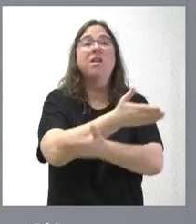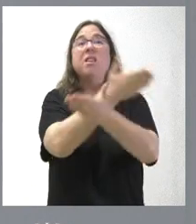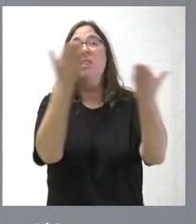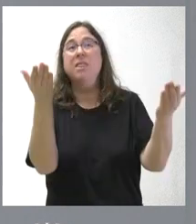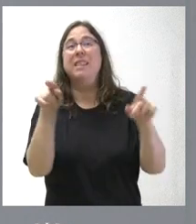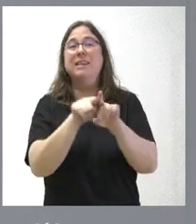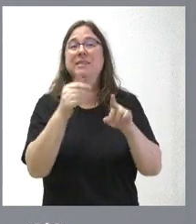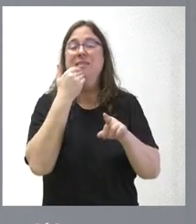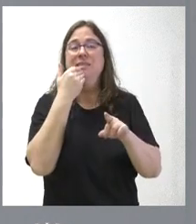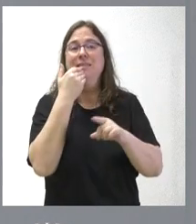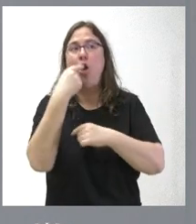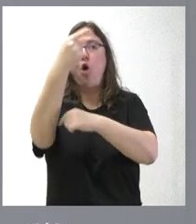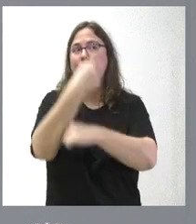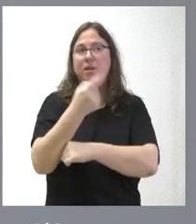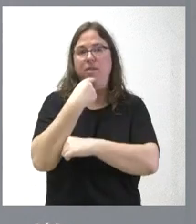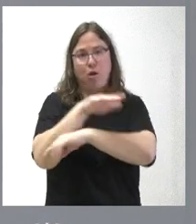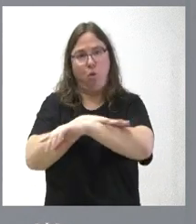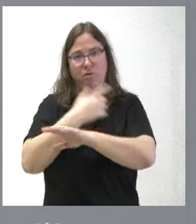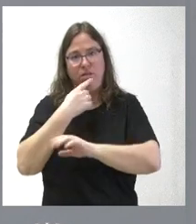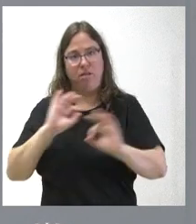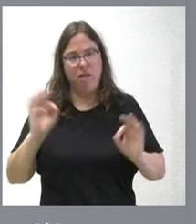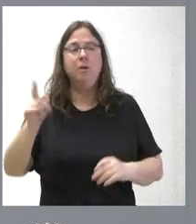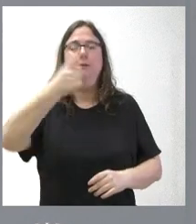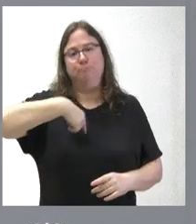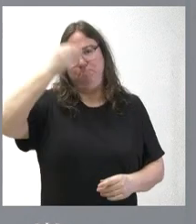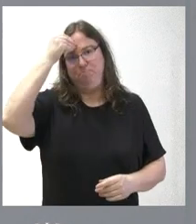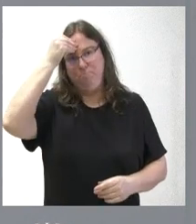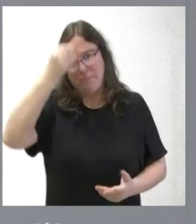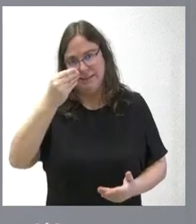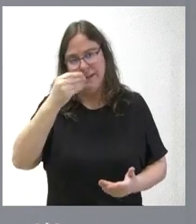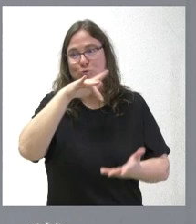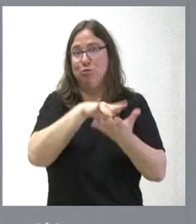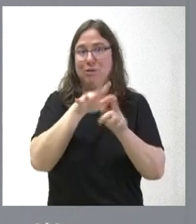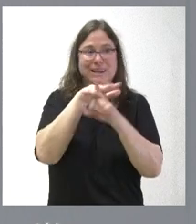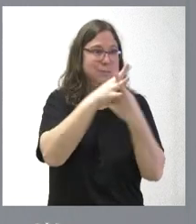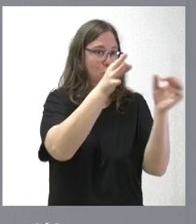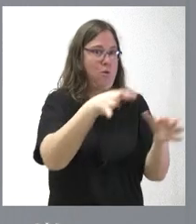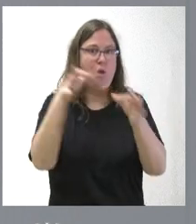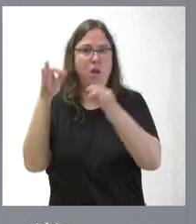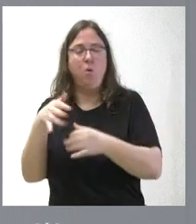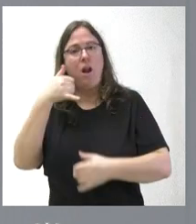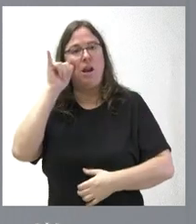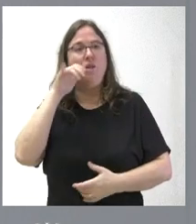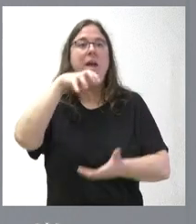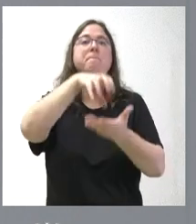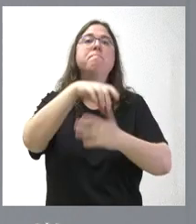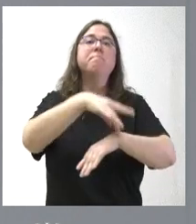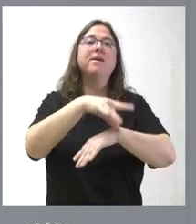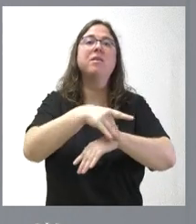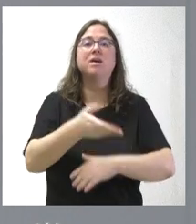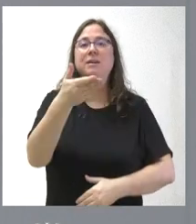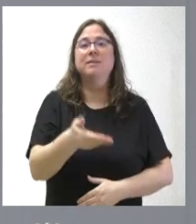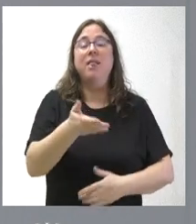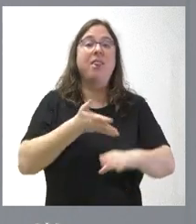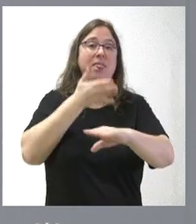había sido establecido como obligatorio por parte del Gobierno. Pero, a nuestro juicio, pues reúnen las mismas condiciones de riesgo que en un centro sanitario, que son fundamentalmente